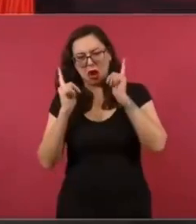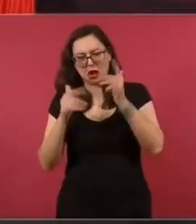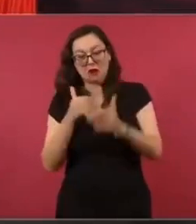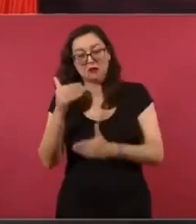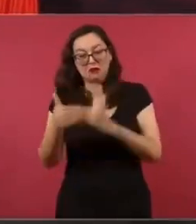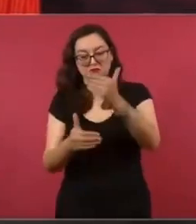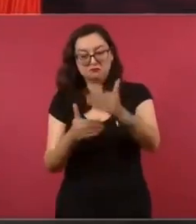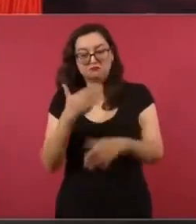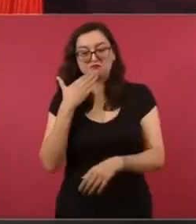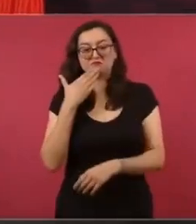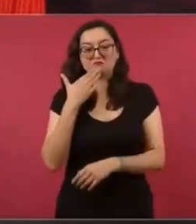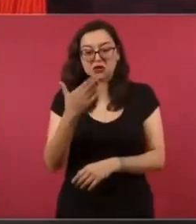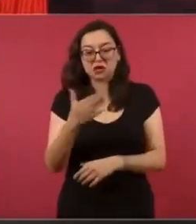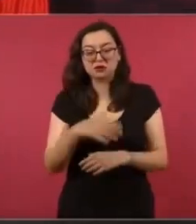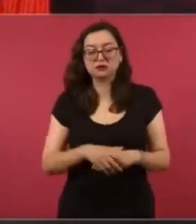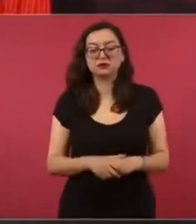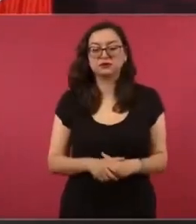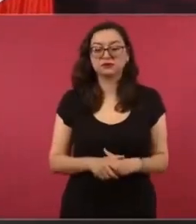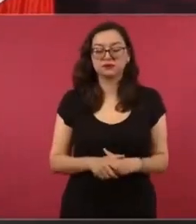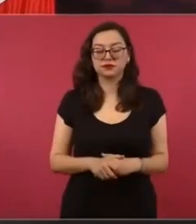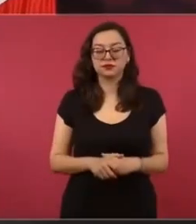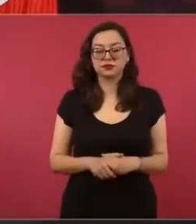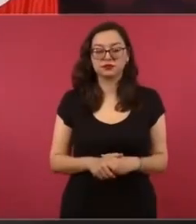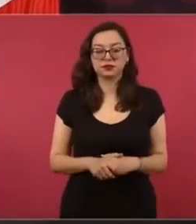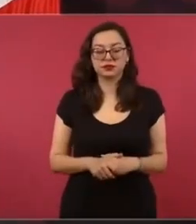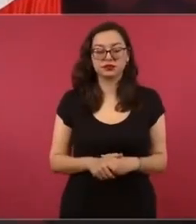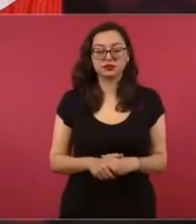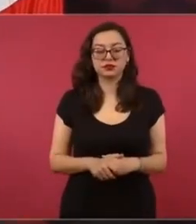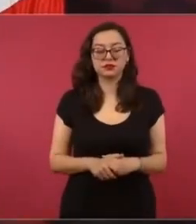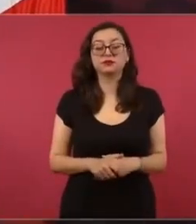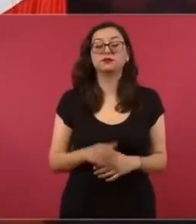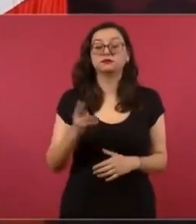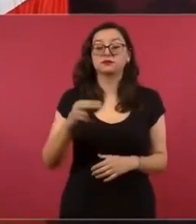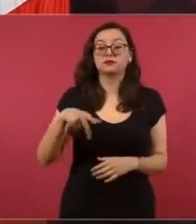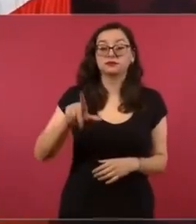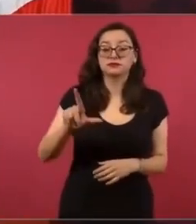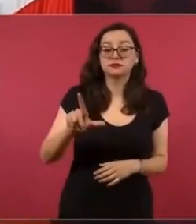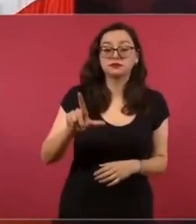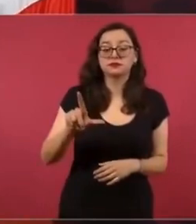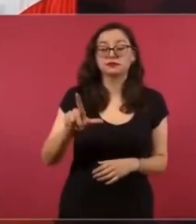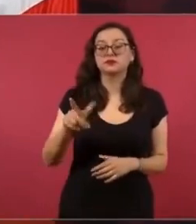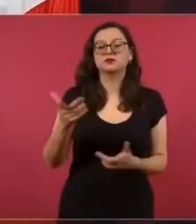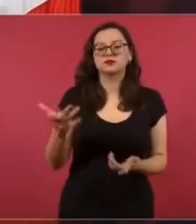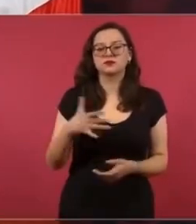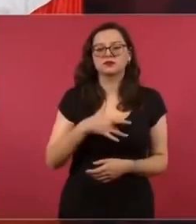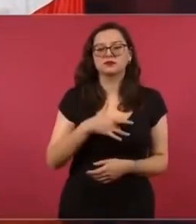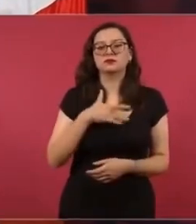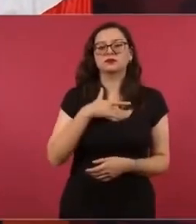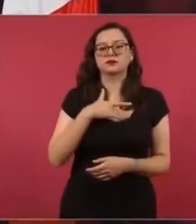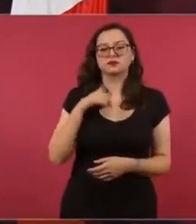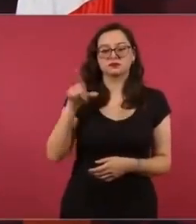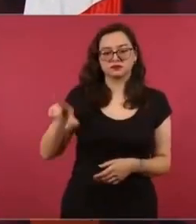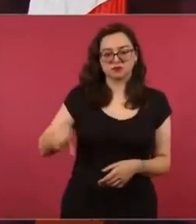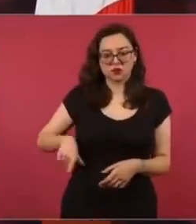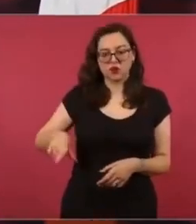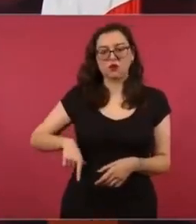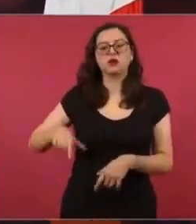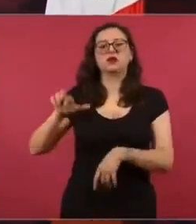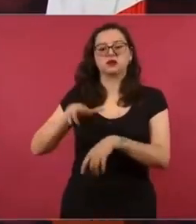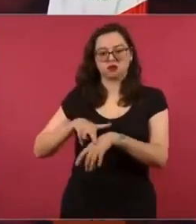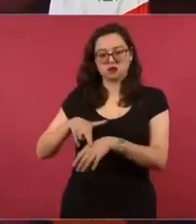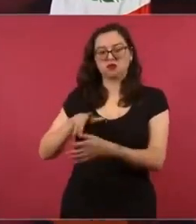En el caso de Nuevo León sí quiero expresar nuestro apoyo al gobernador